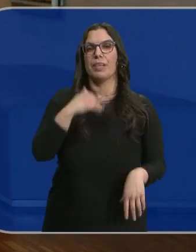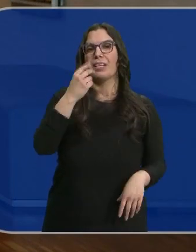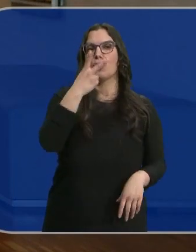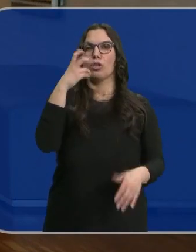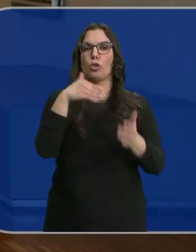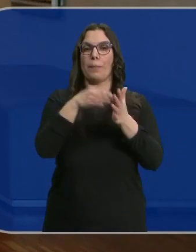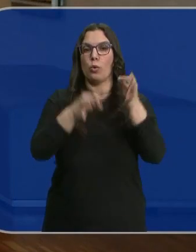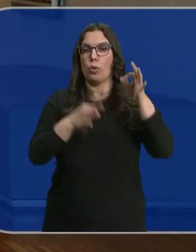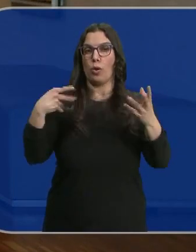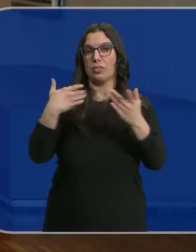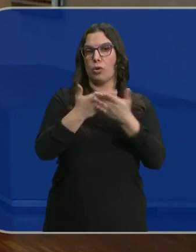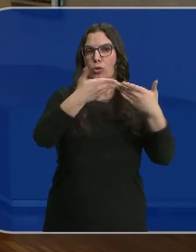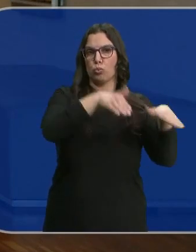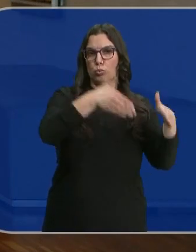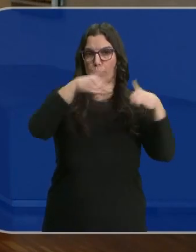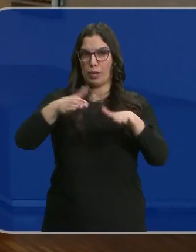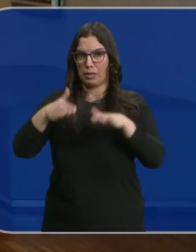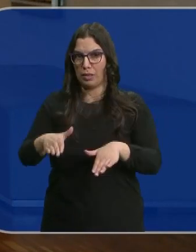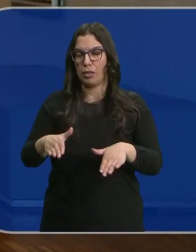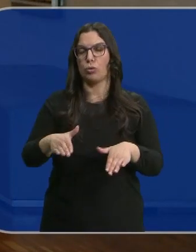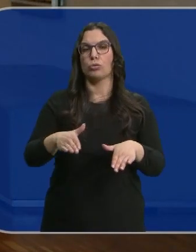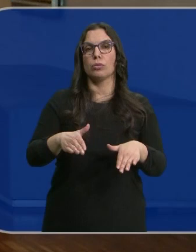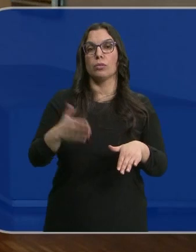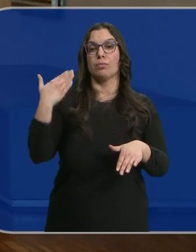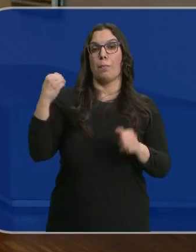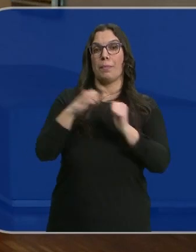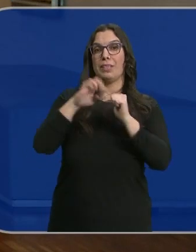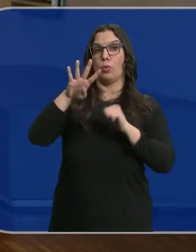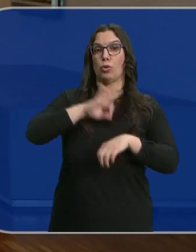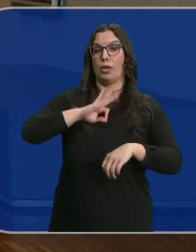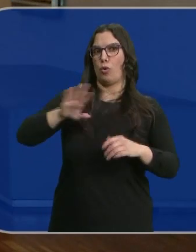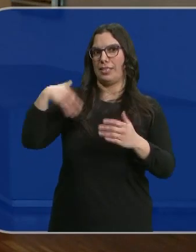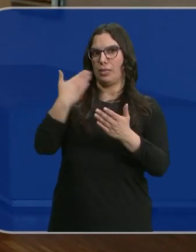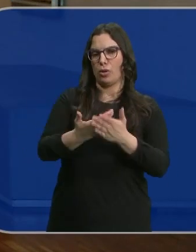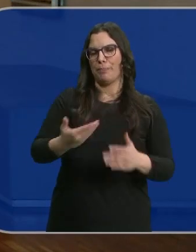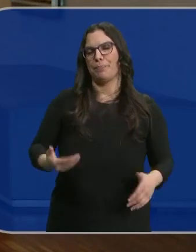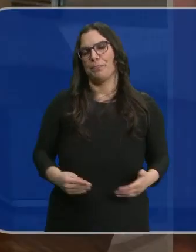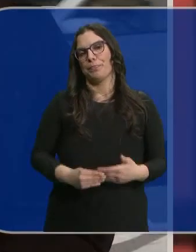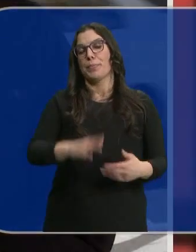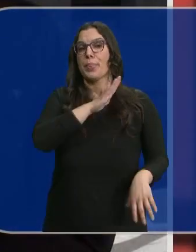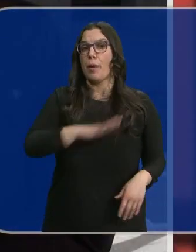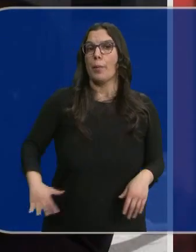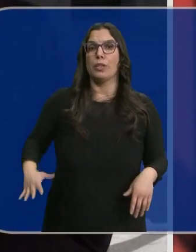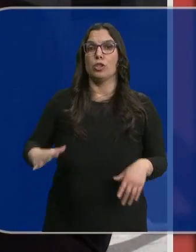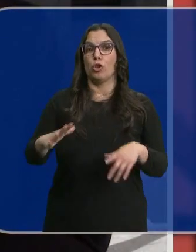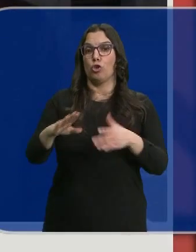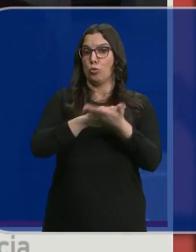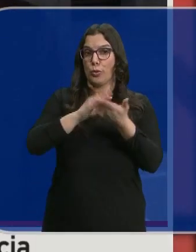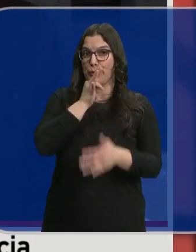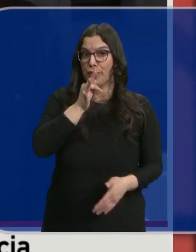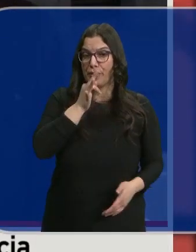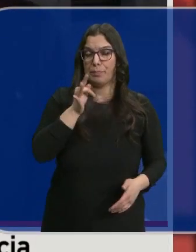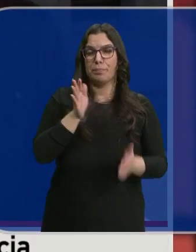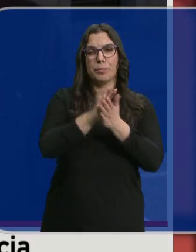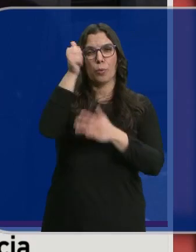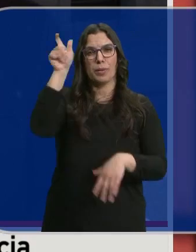200.000 juicios se han suspendido desde que comenzaron los paros el pasado 24 de enero. De momento siguen sin encontrar una solución.